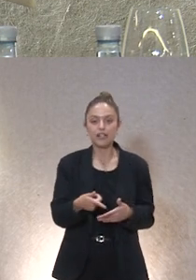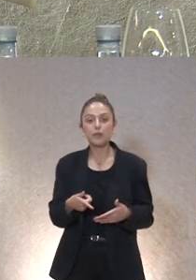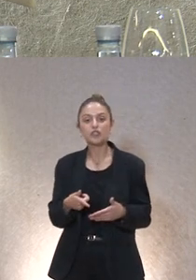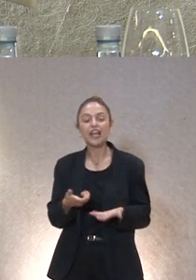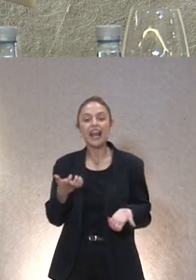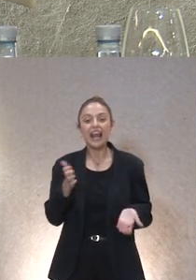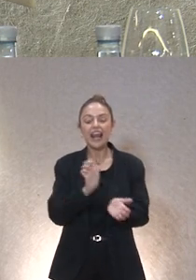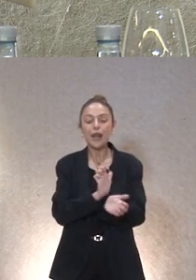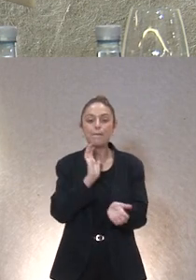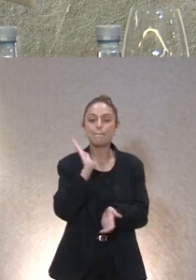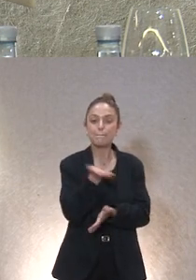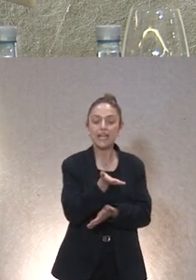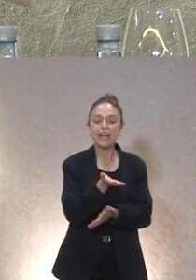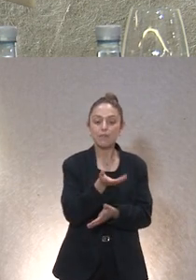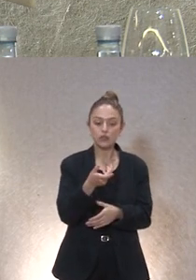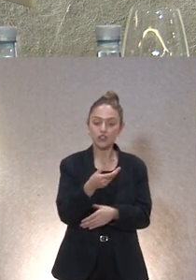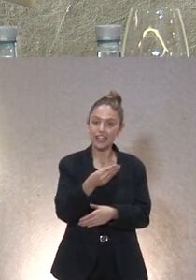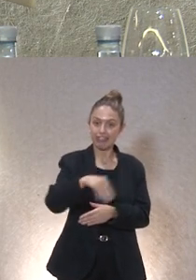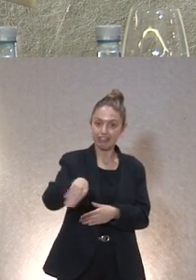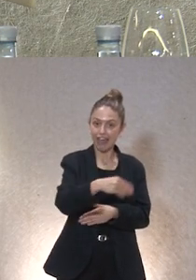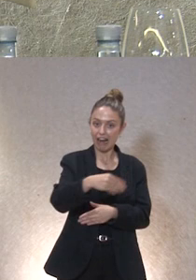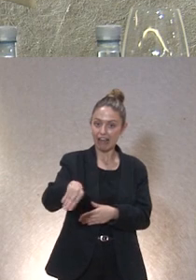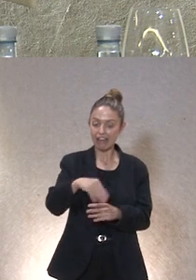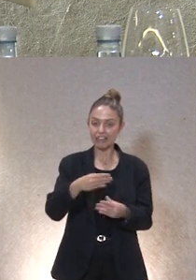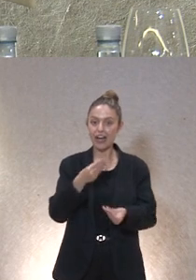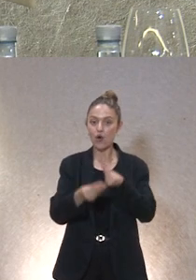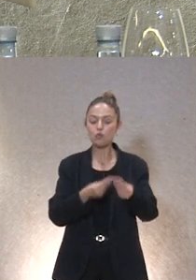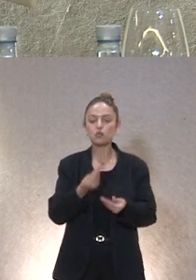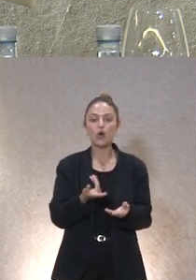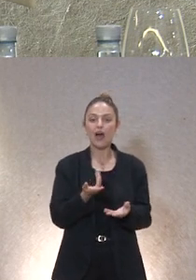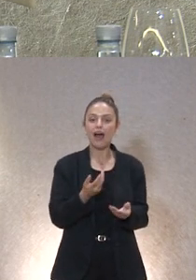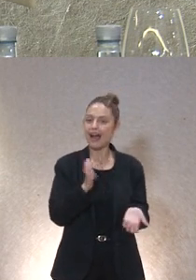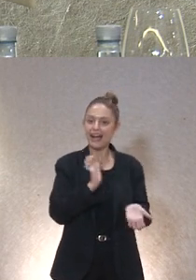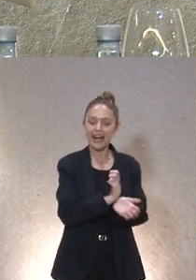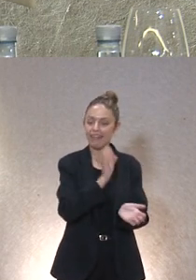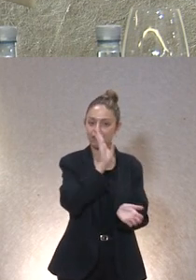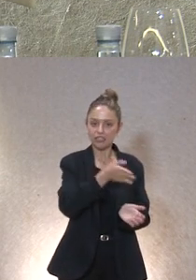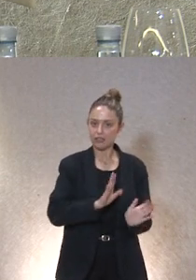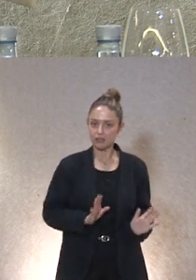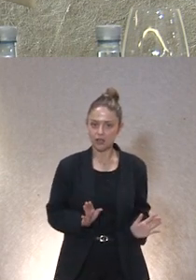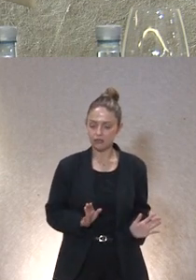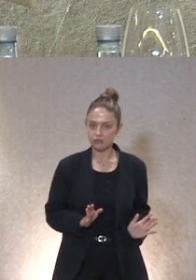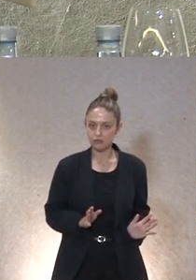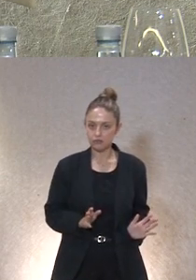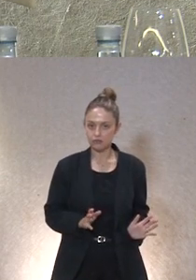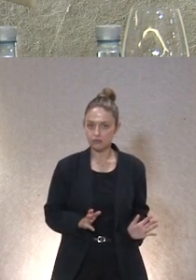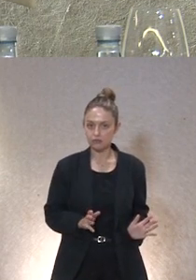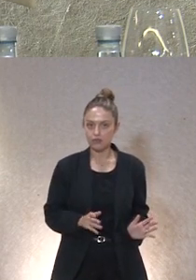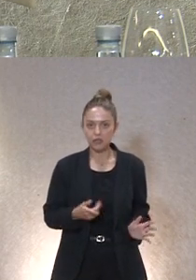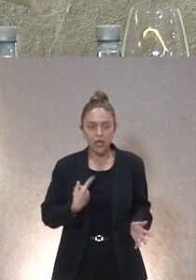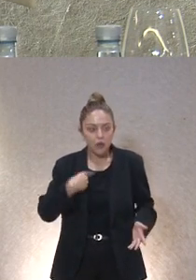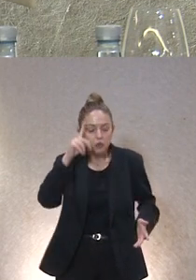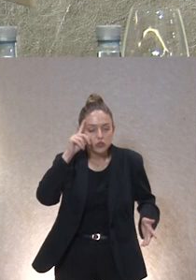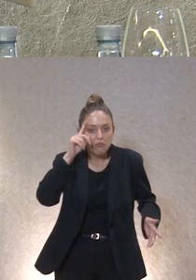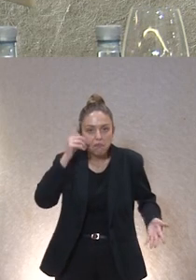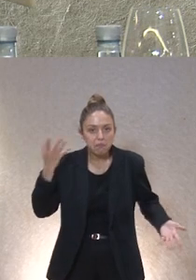pena por la utilización de la tarjeta de crédito a años de cárcel directamente y ella no tenía ninguna conciencia